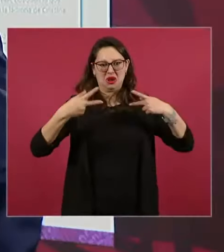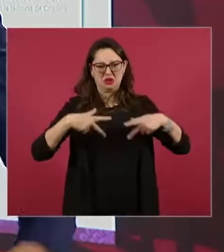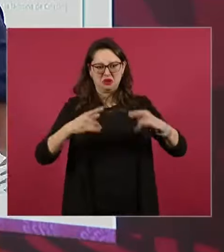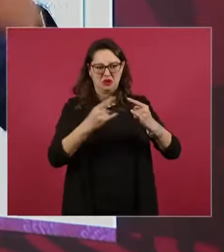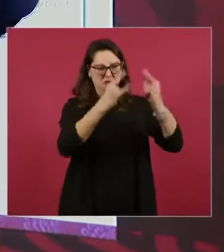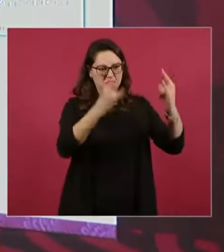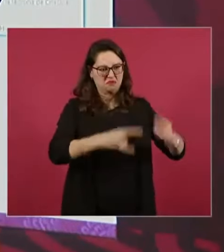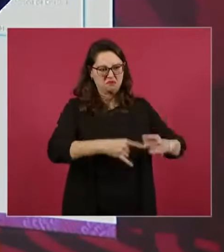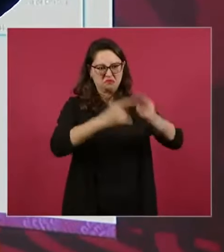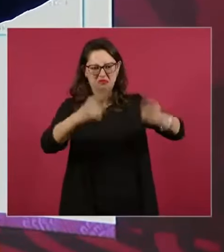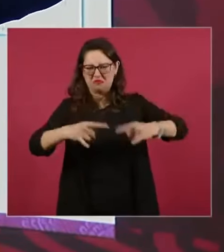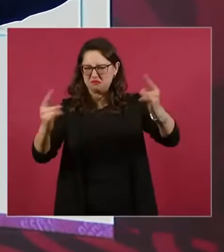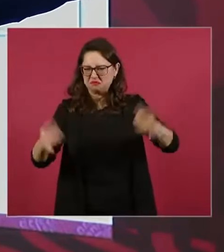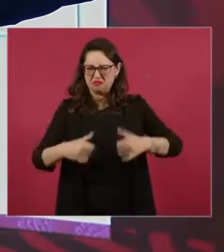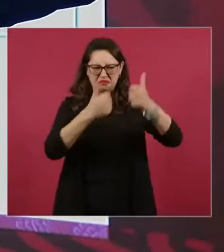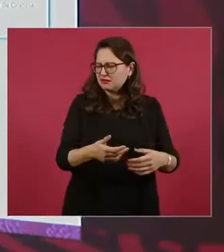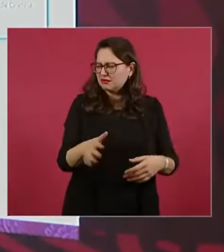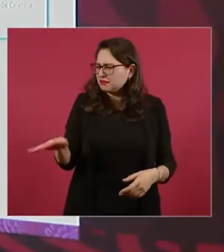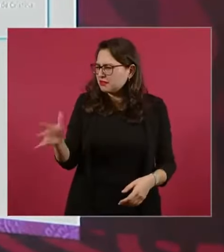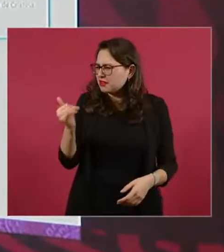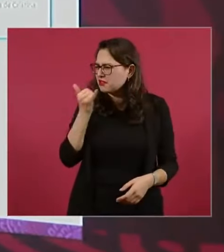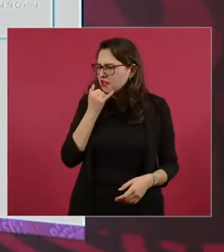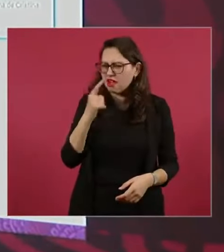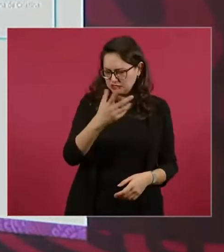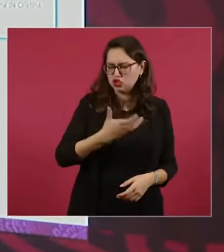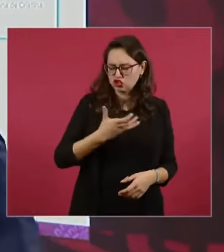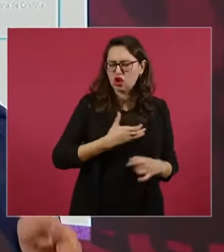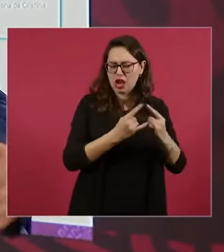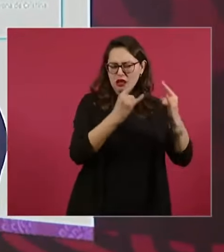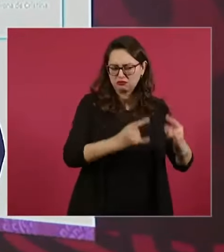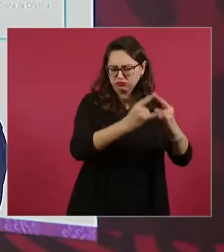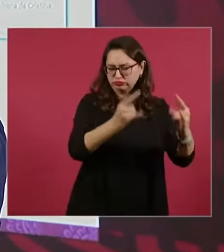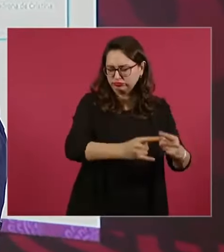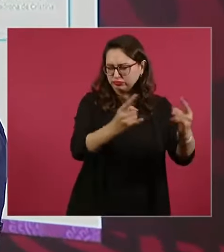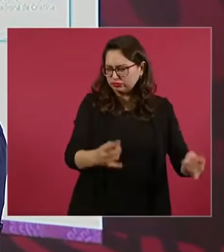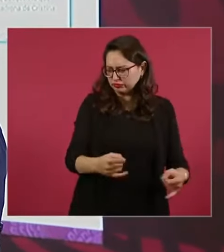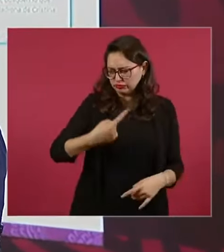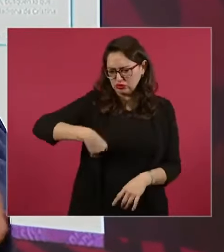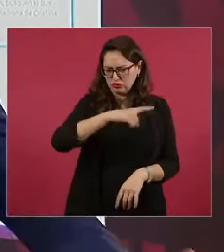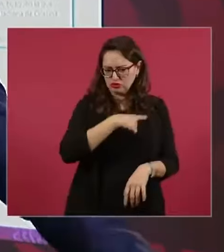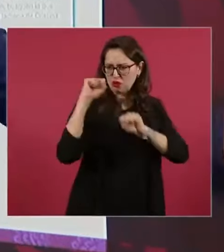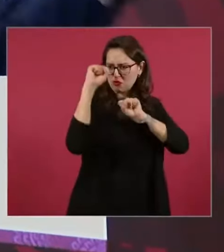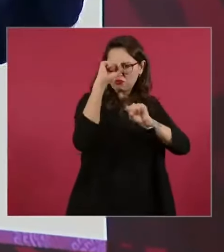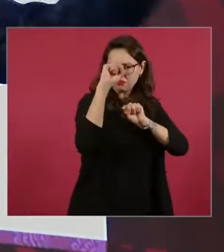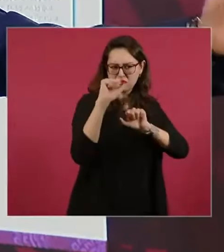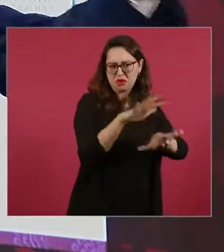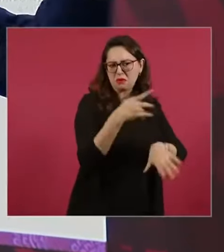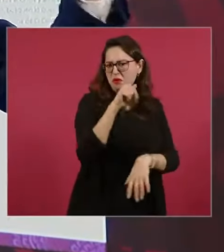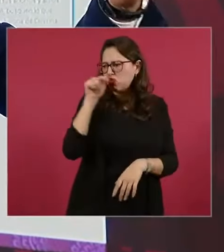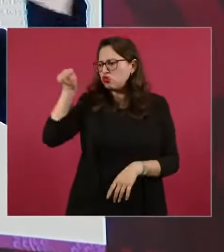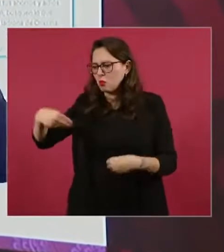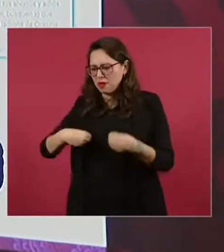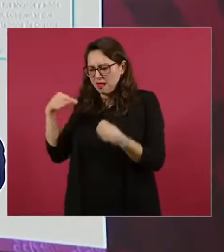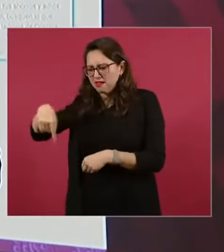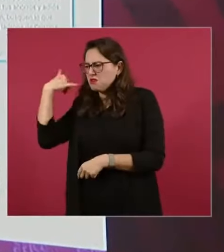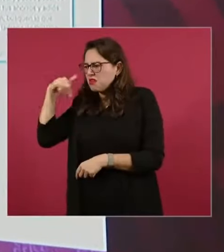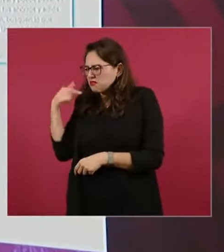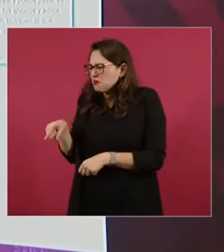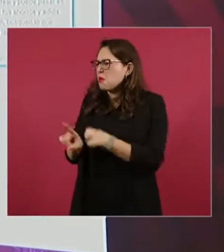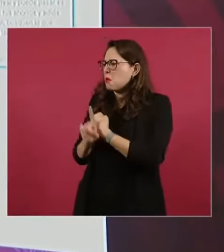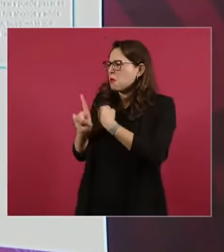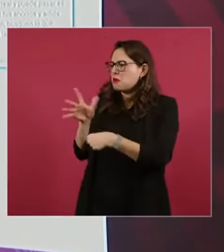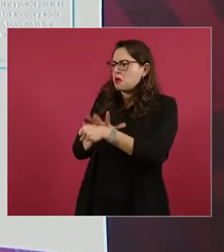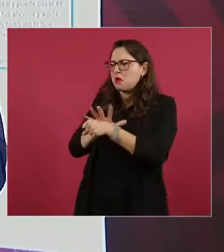Pero si tú vives en Yucatán, ¿en qué te afectó? Pero los medios o una